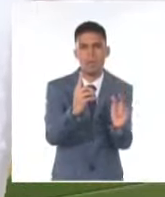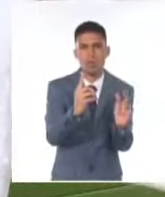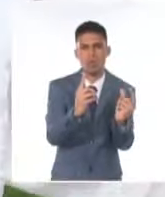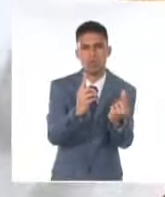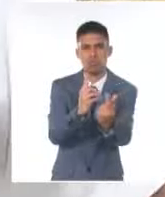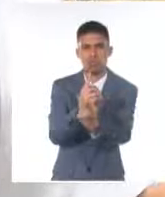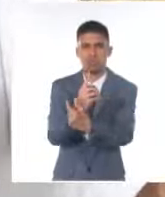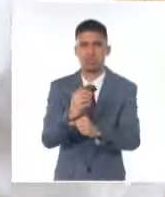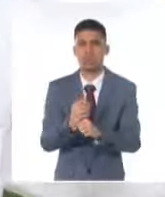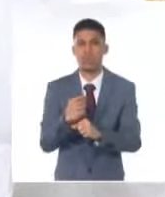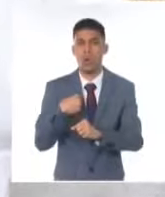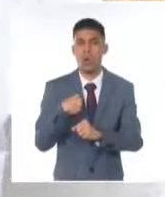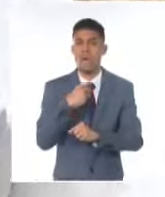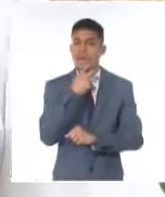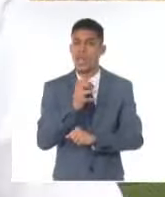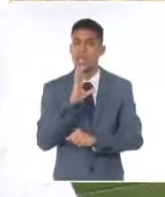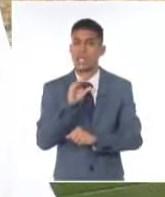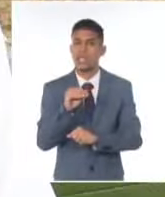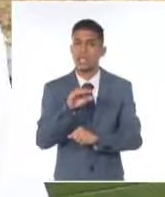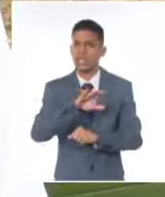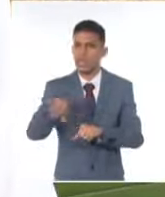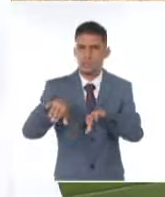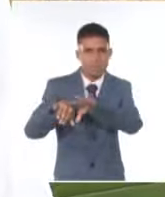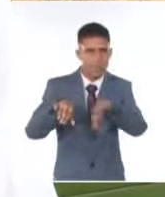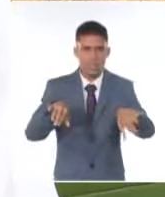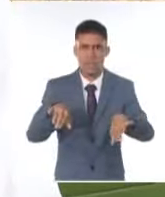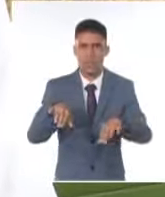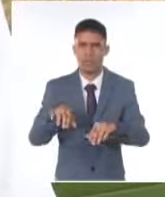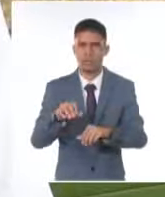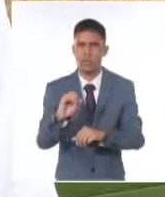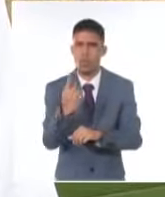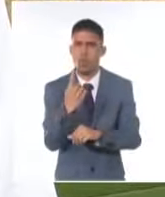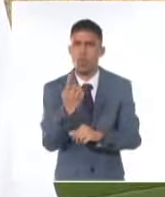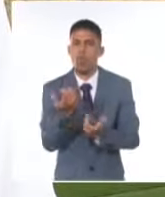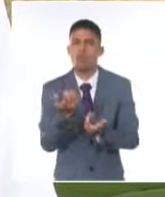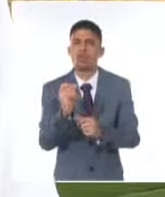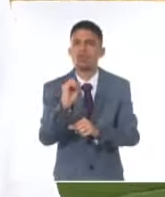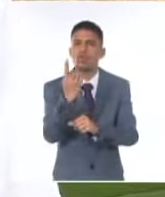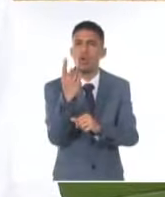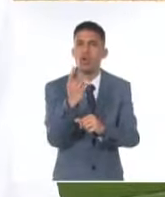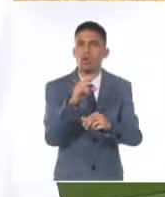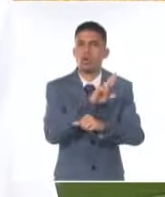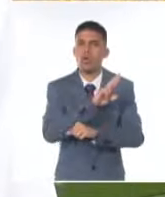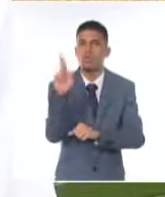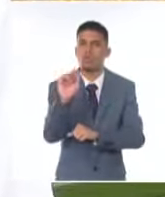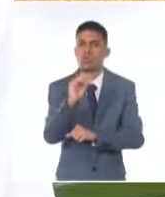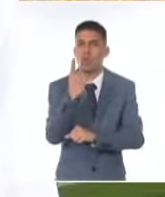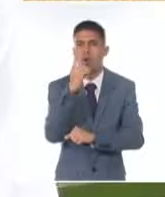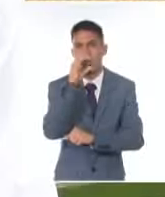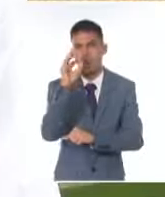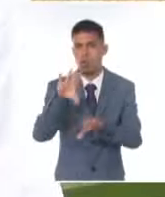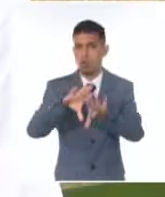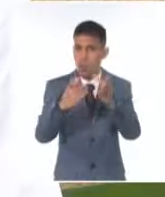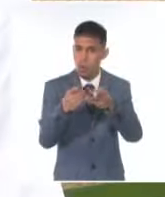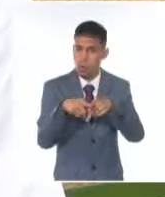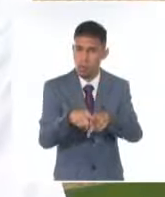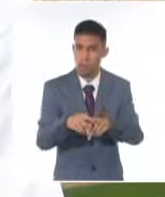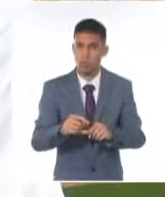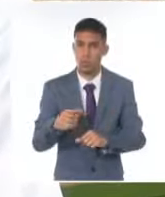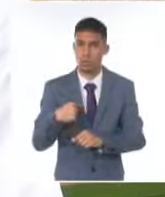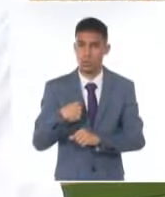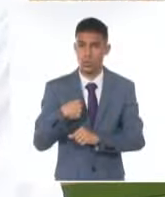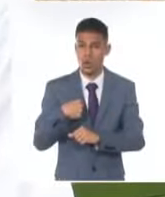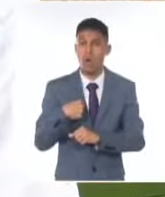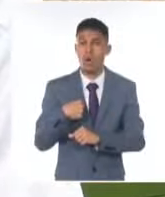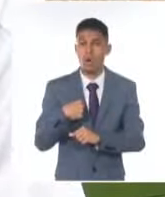separe y dice, quítense, que uno no ha hecho una revolución para estarse escondiendo. Yo eso, ese